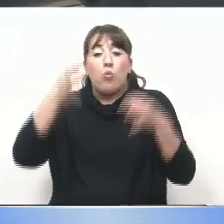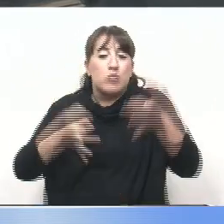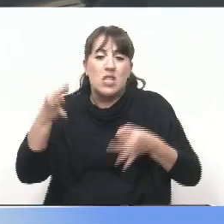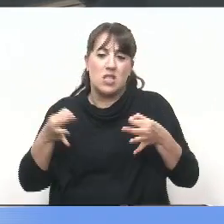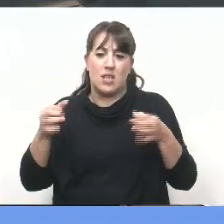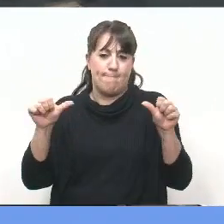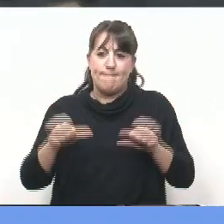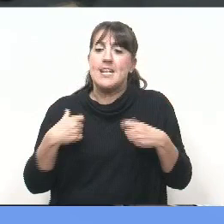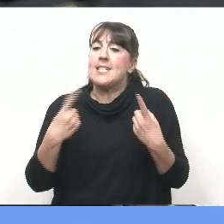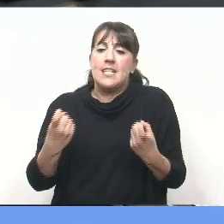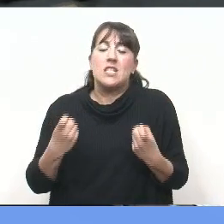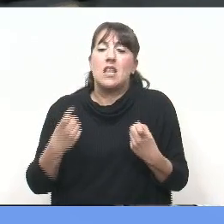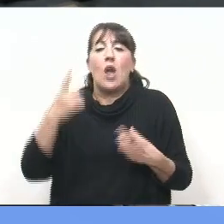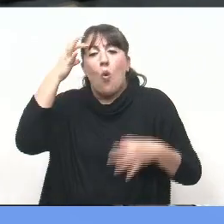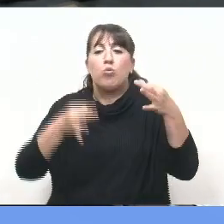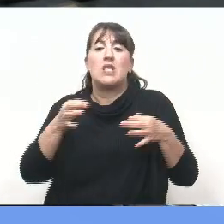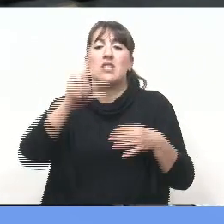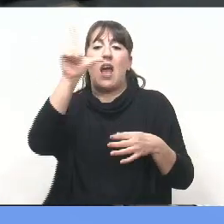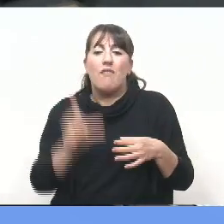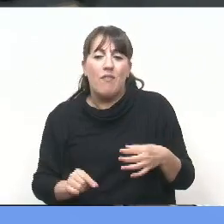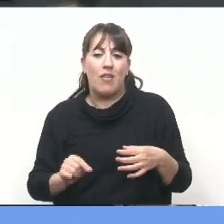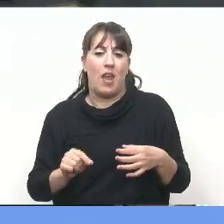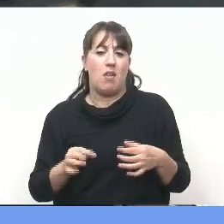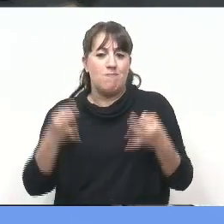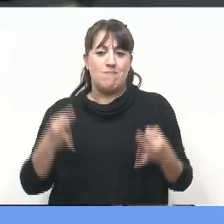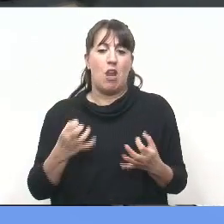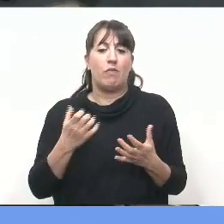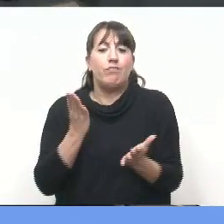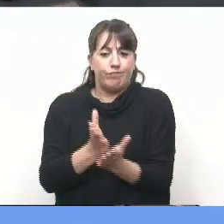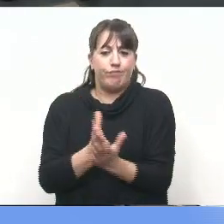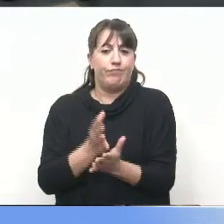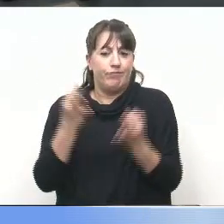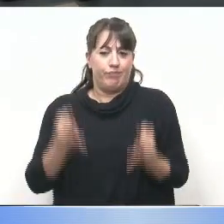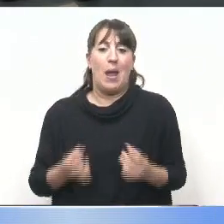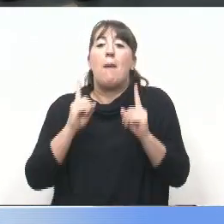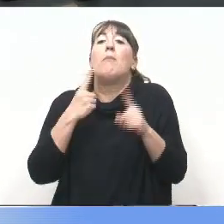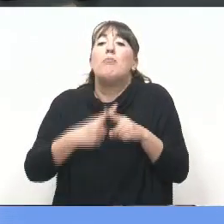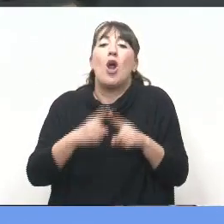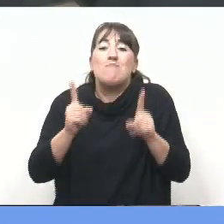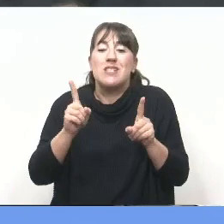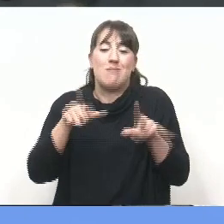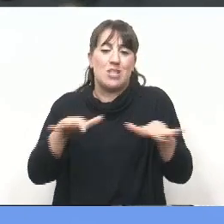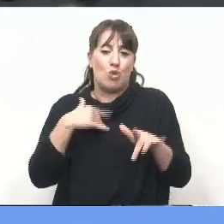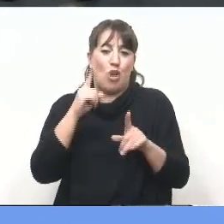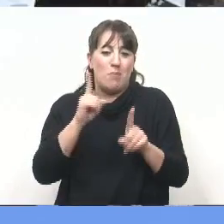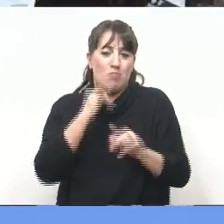y necesitamos de una justicia federal robusta por la misma situación que acabo de expresar. Muchas gracias.